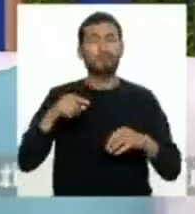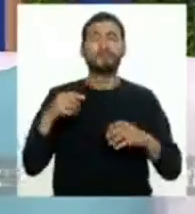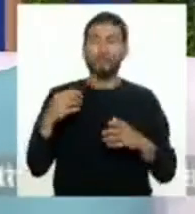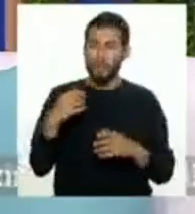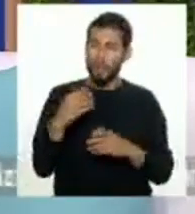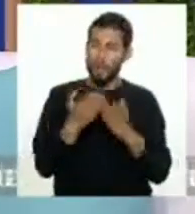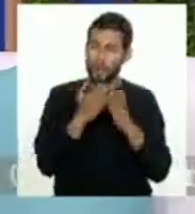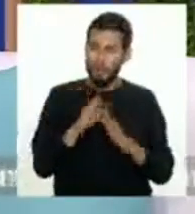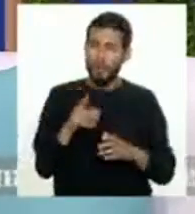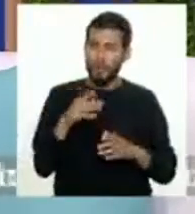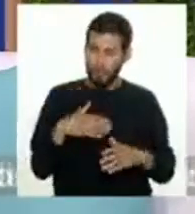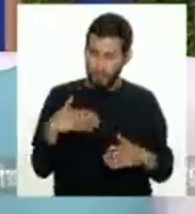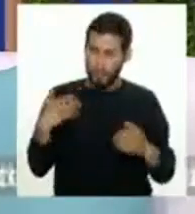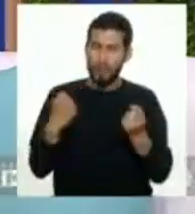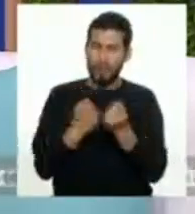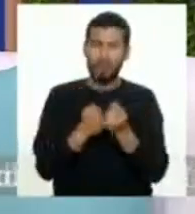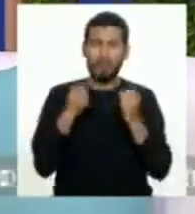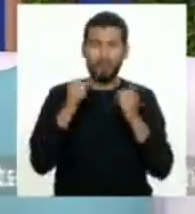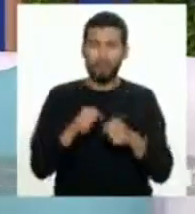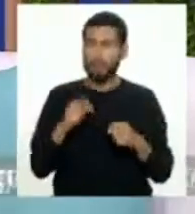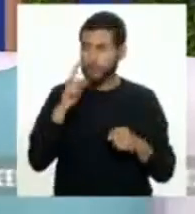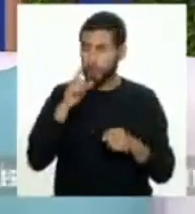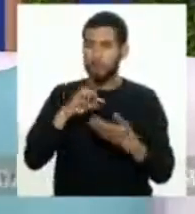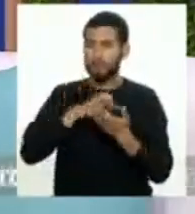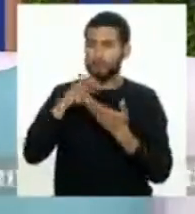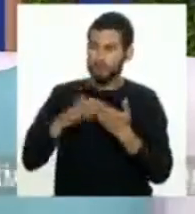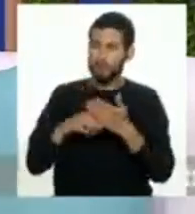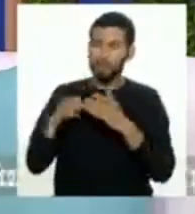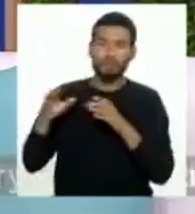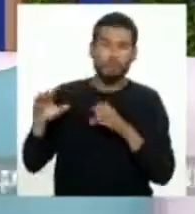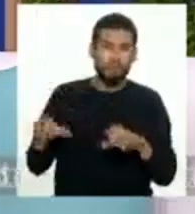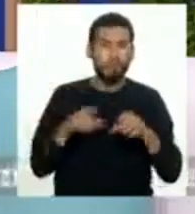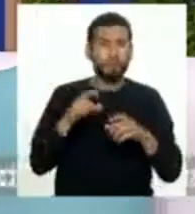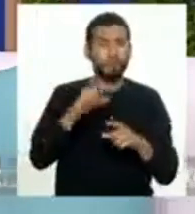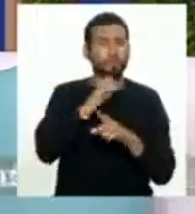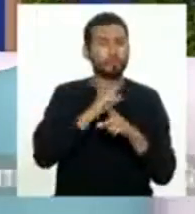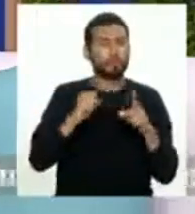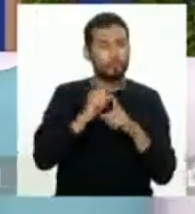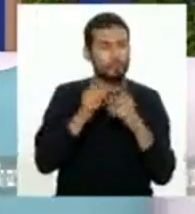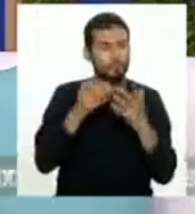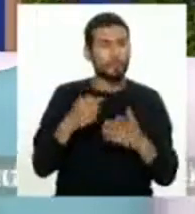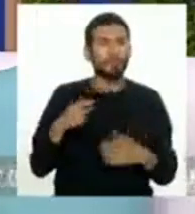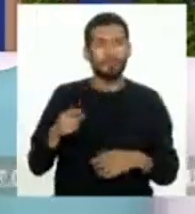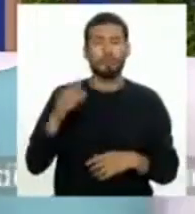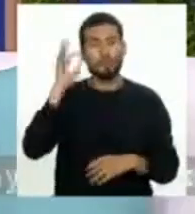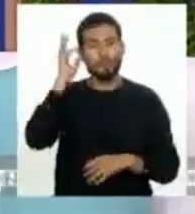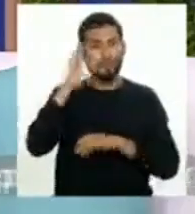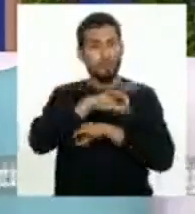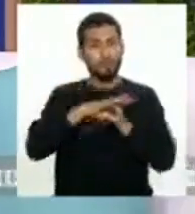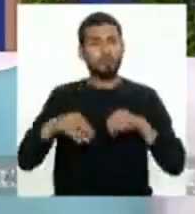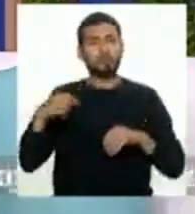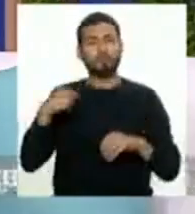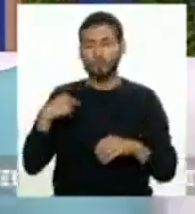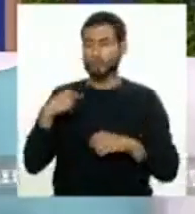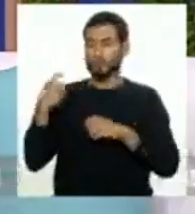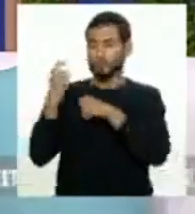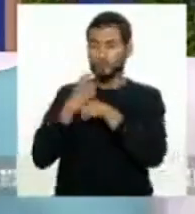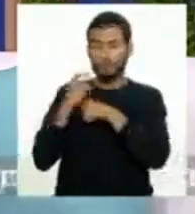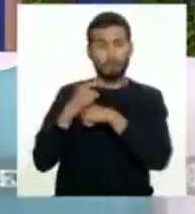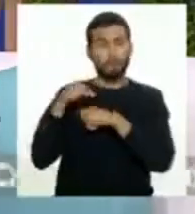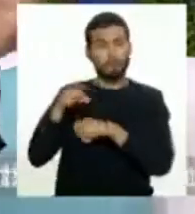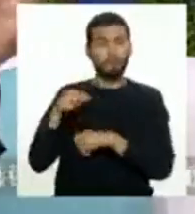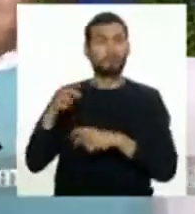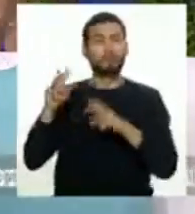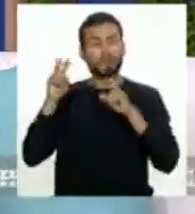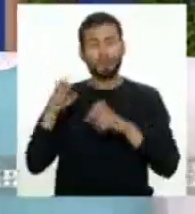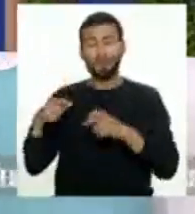también pueden apoyar en hacer estas actividades, que son actividades sociales. Nosotros los ingenieros civiles somos formados desde un